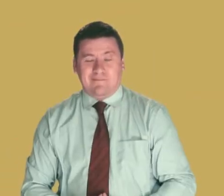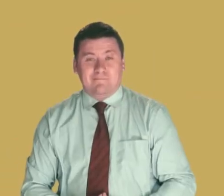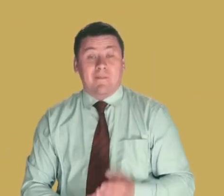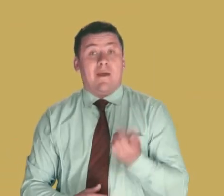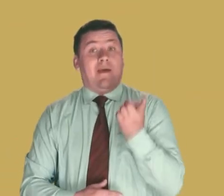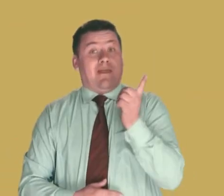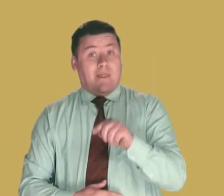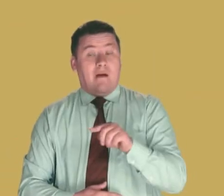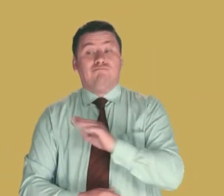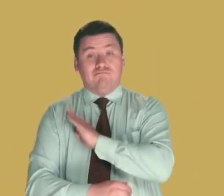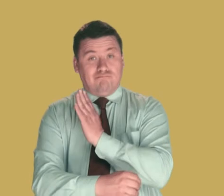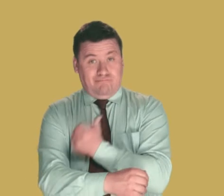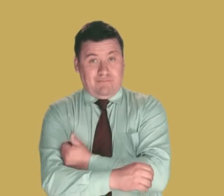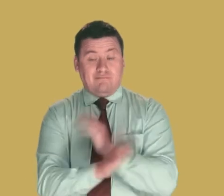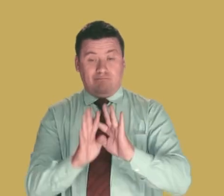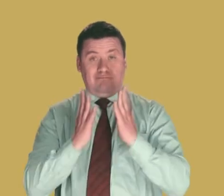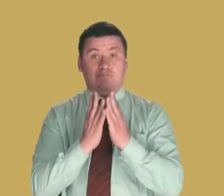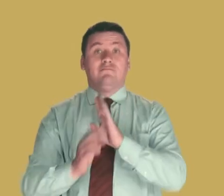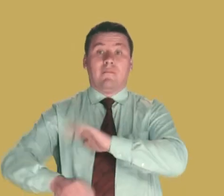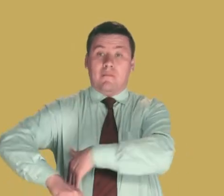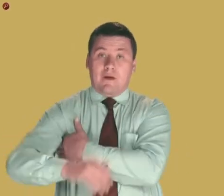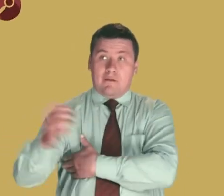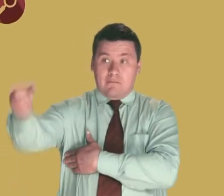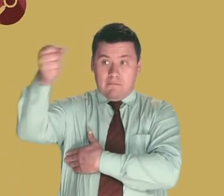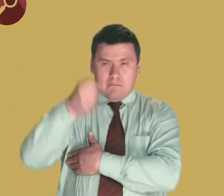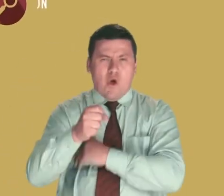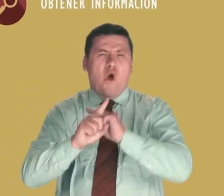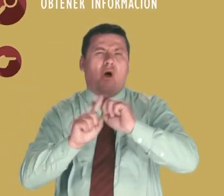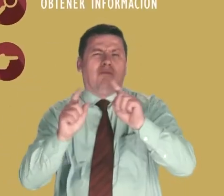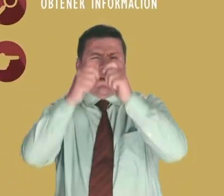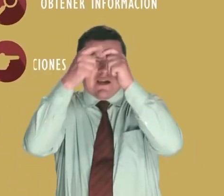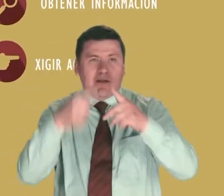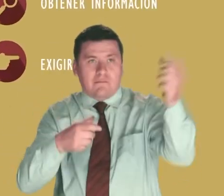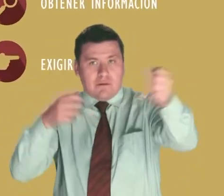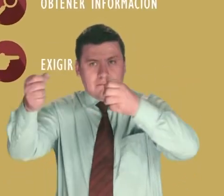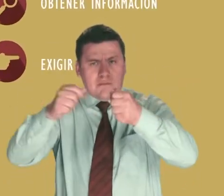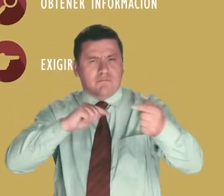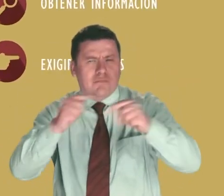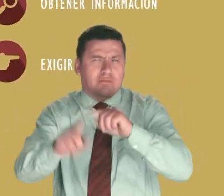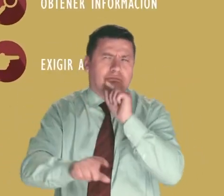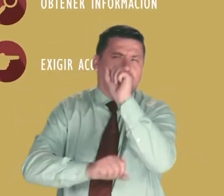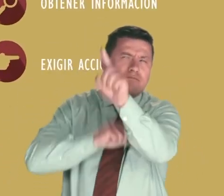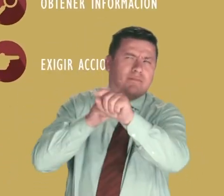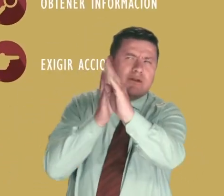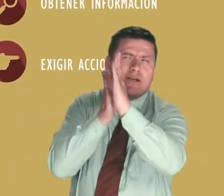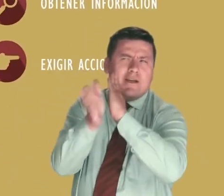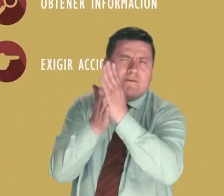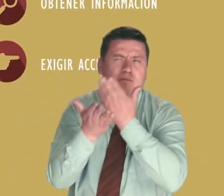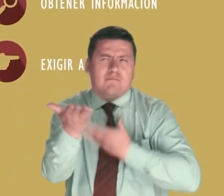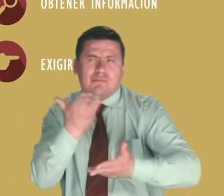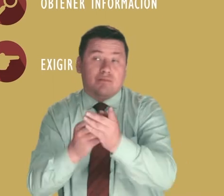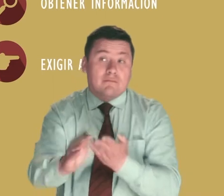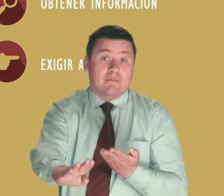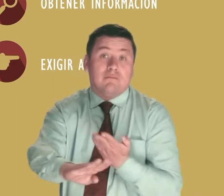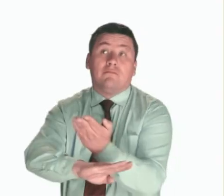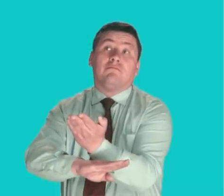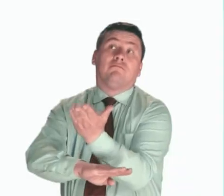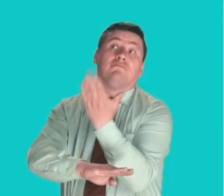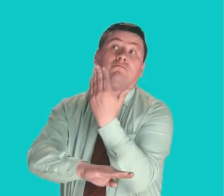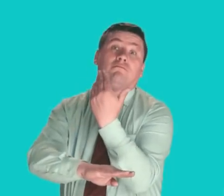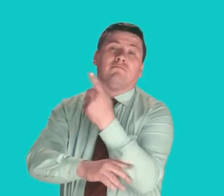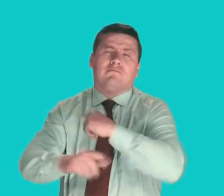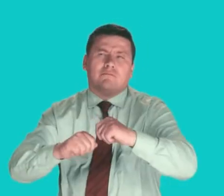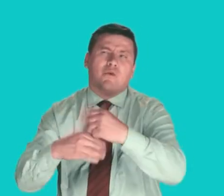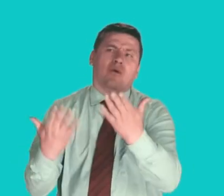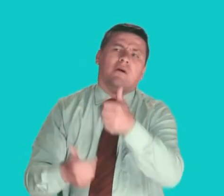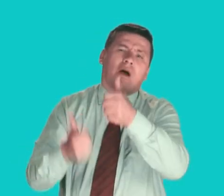También tiene la facultad de citar a ministros y a otros funcionarios públicos para indagar, obtener información y exigir acciones frente a